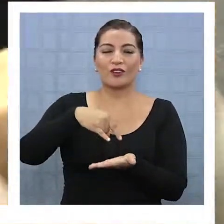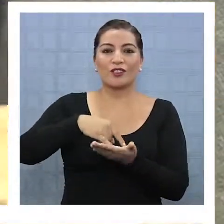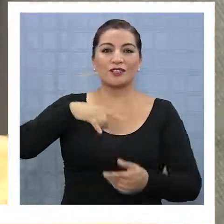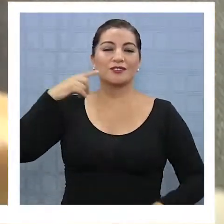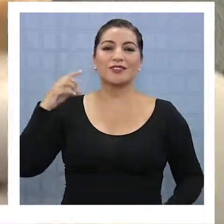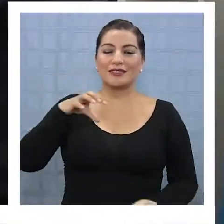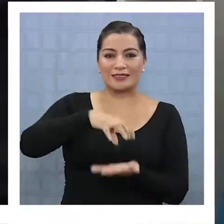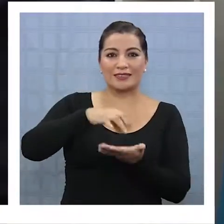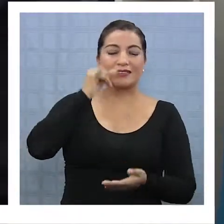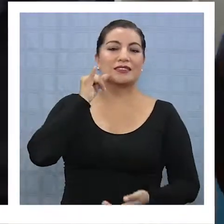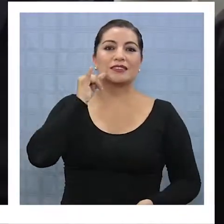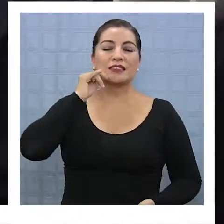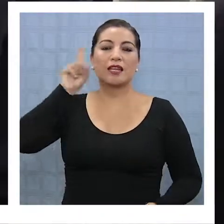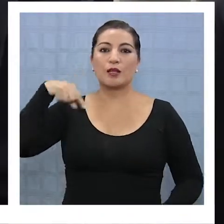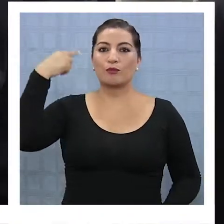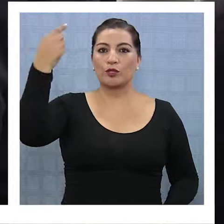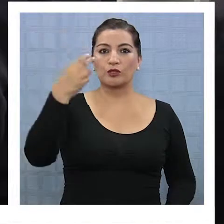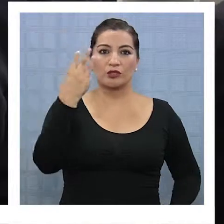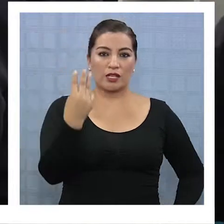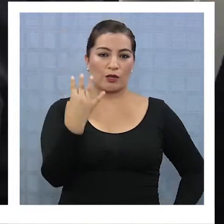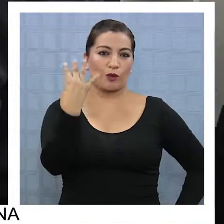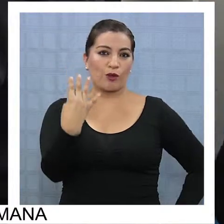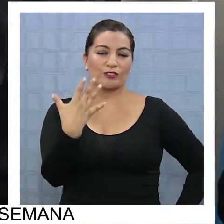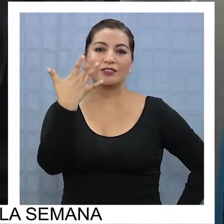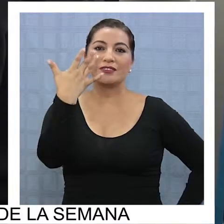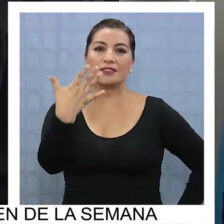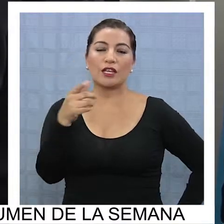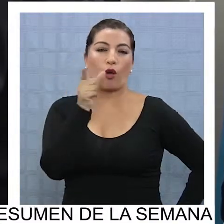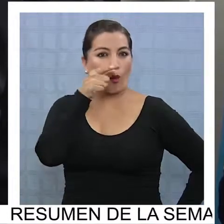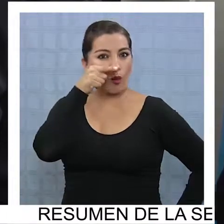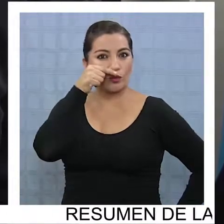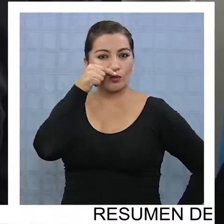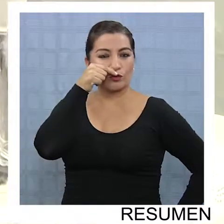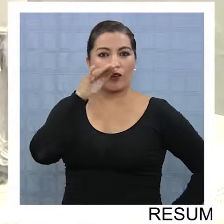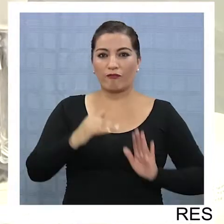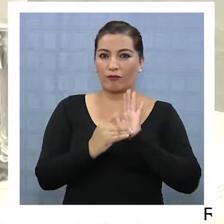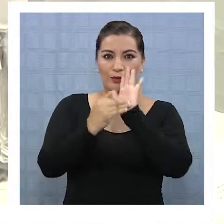Ciencia, que se celebrará el próximo 3, 4 y 5 de octubre.